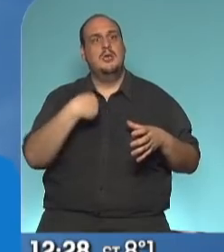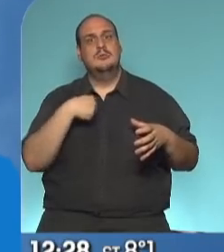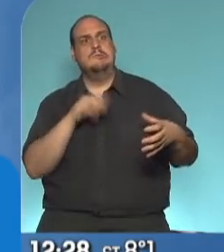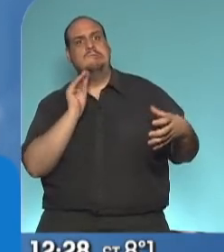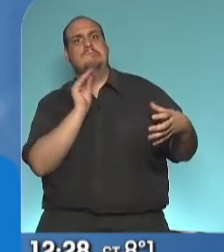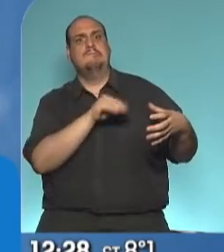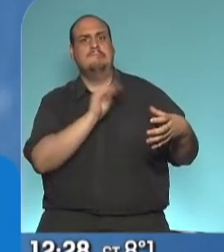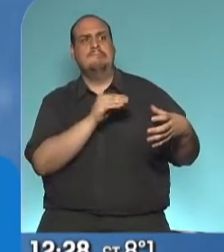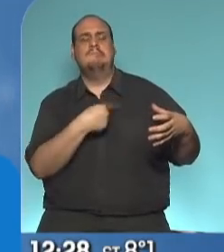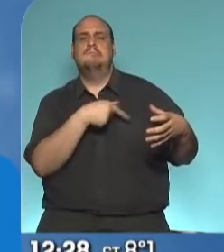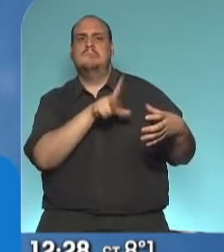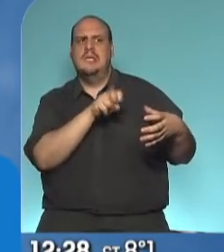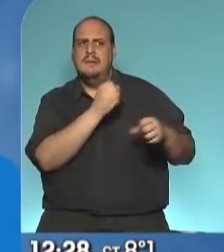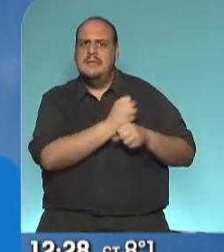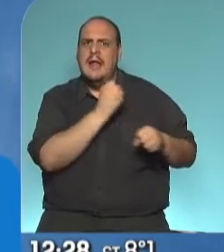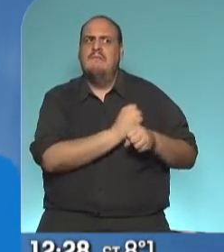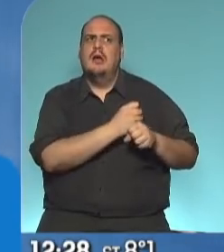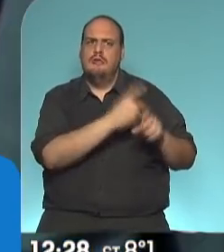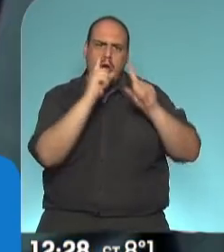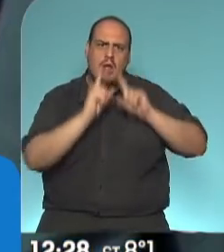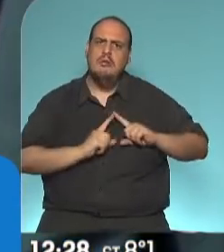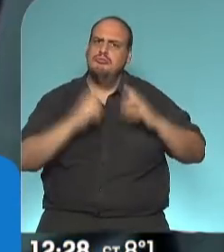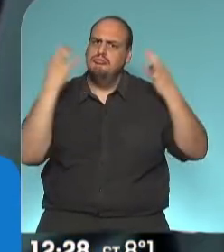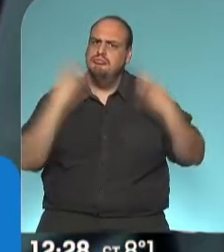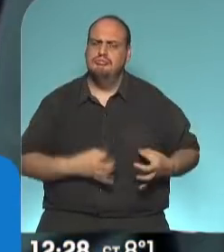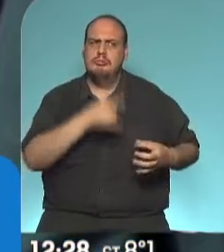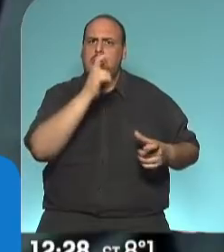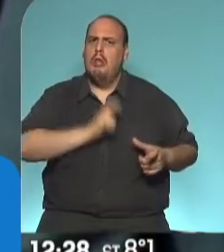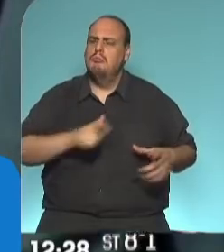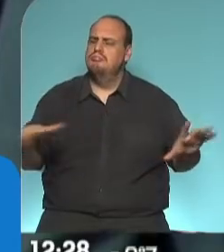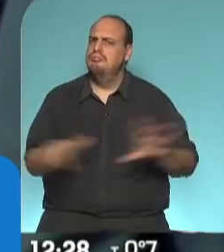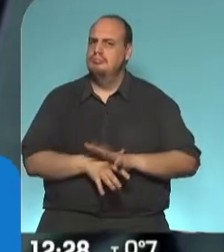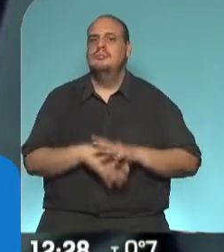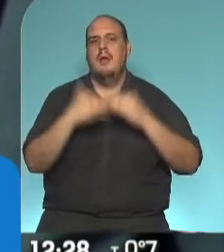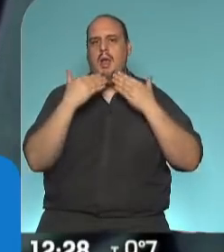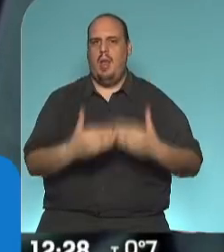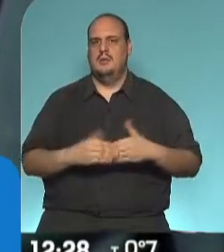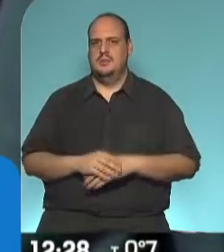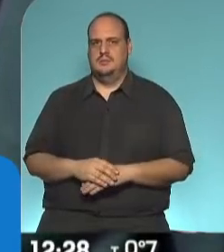acudido en gestión y en trabajo nos han atendido y nos han dado respuesta. Muchas gracias.